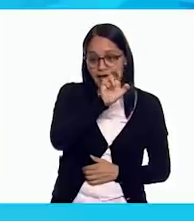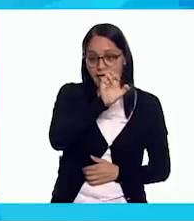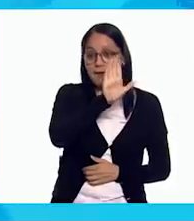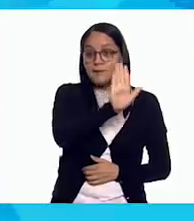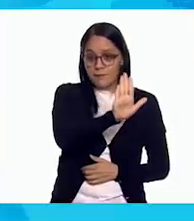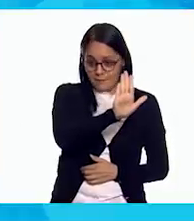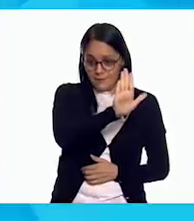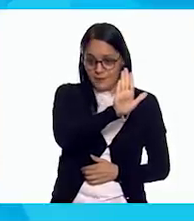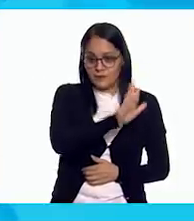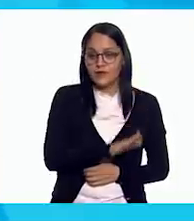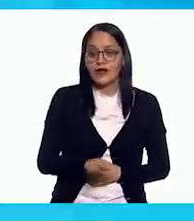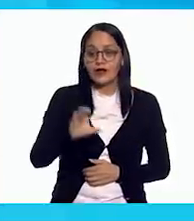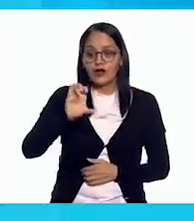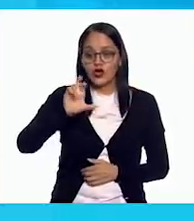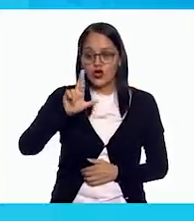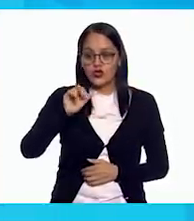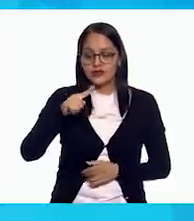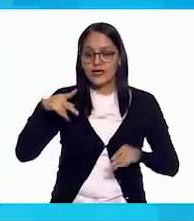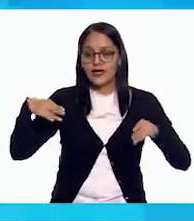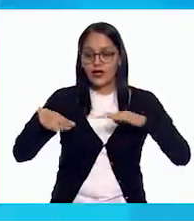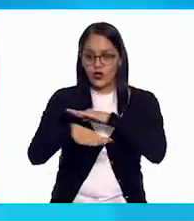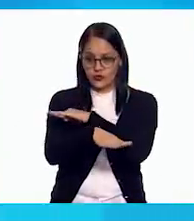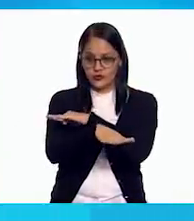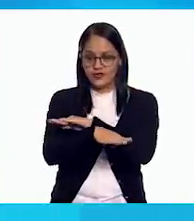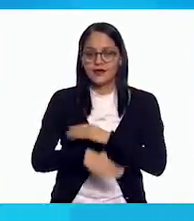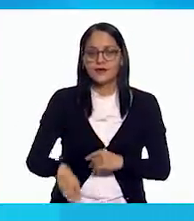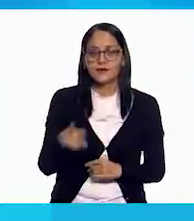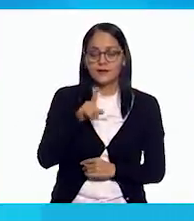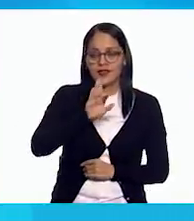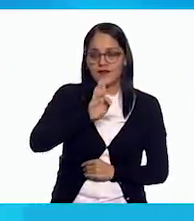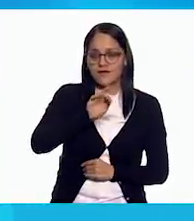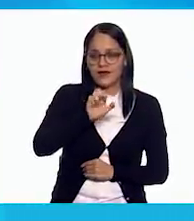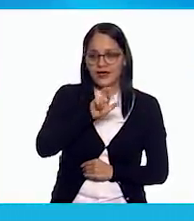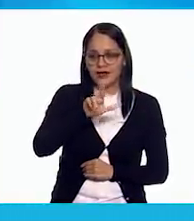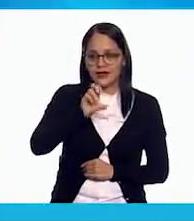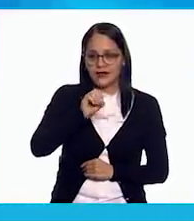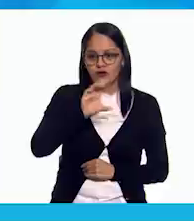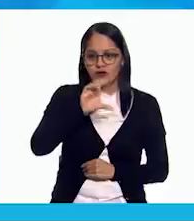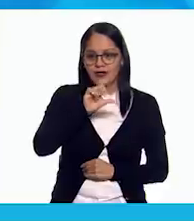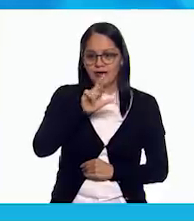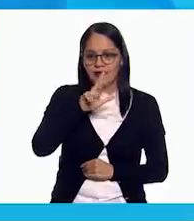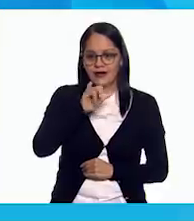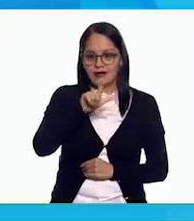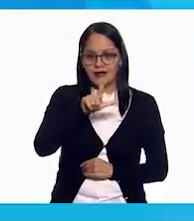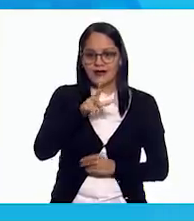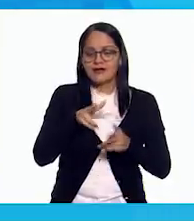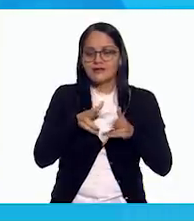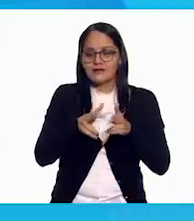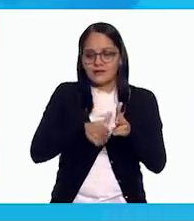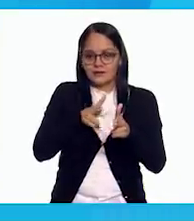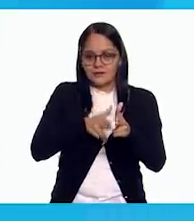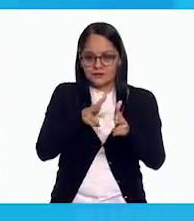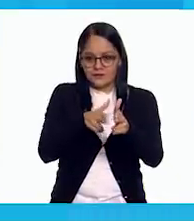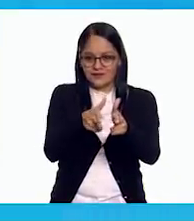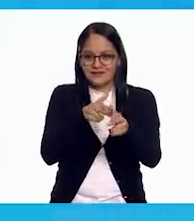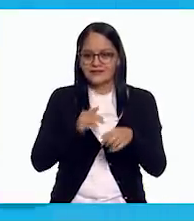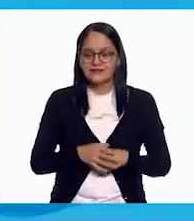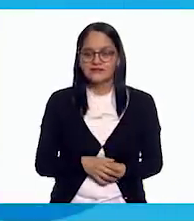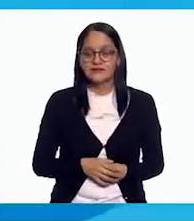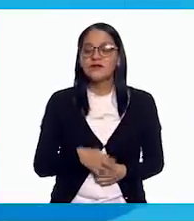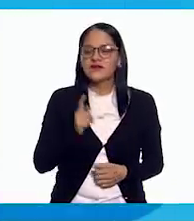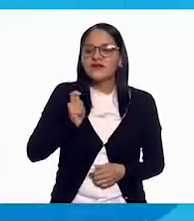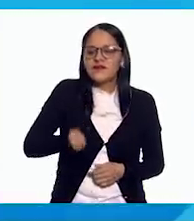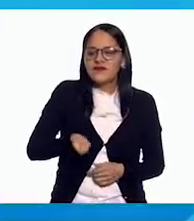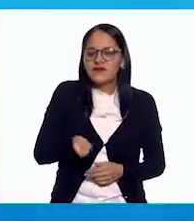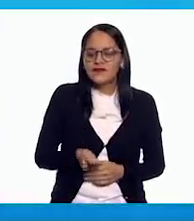Cruce ferrocarril. Muy bien. A ver. Pare. Pare. Cruce. Cruce. Y ferrocarril. Ferrocarril.